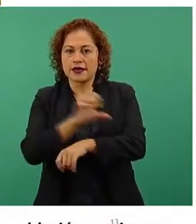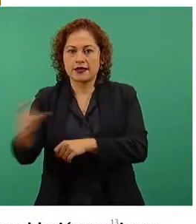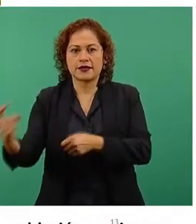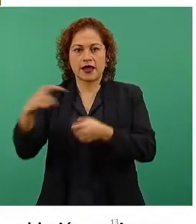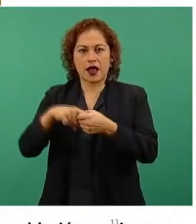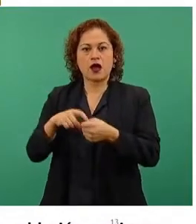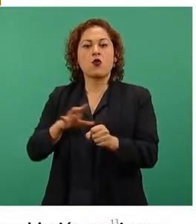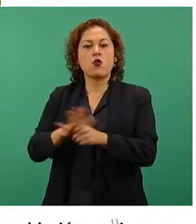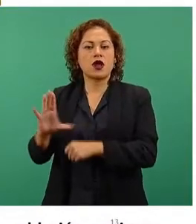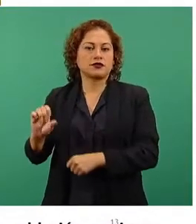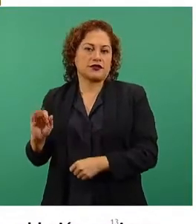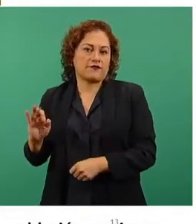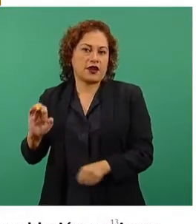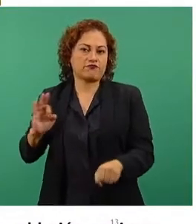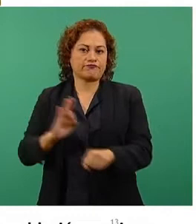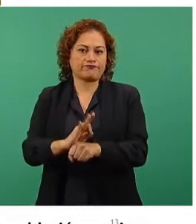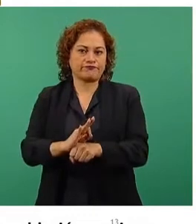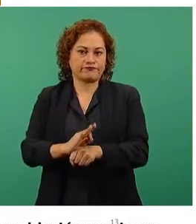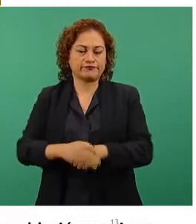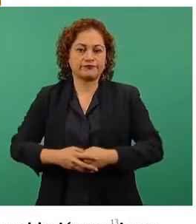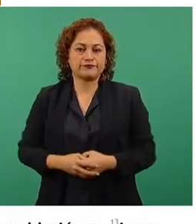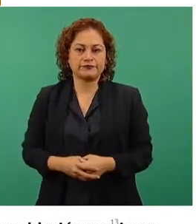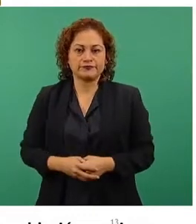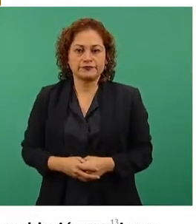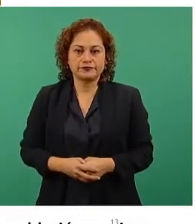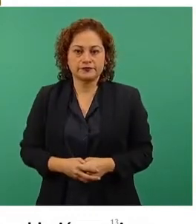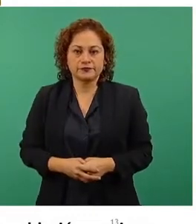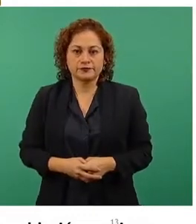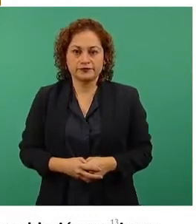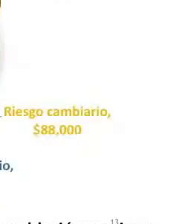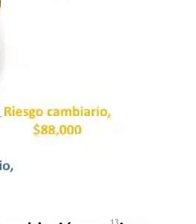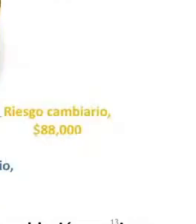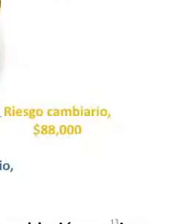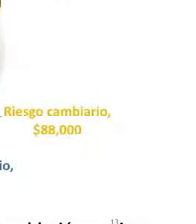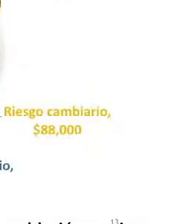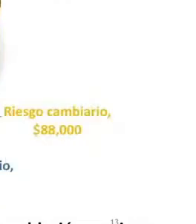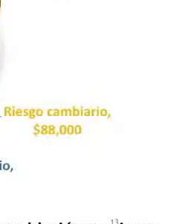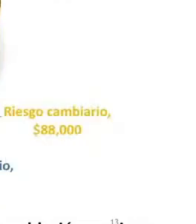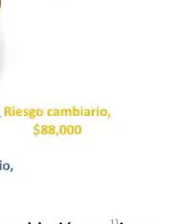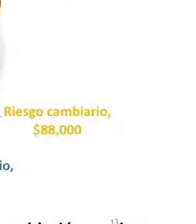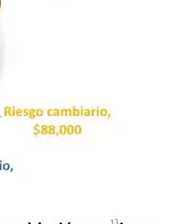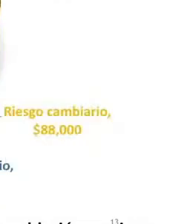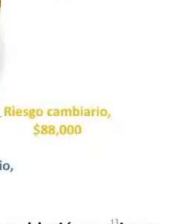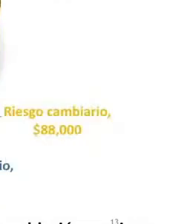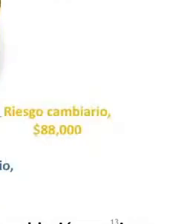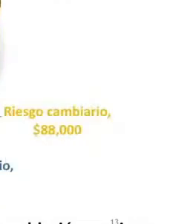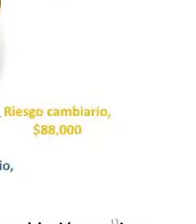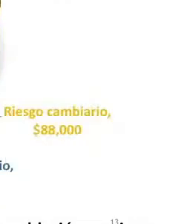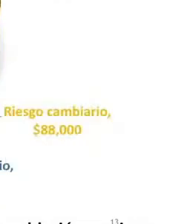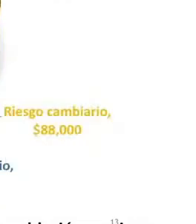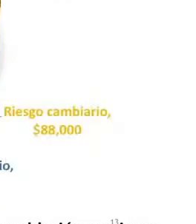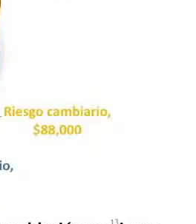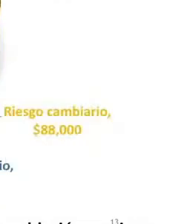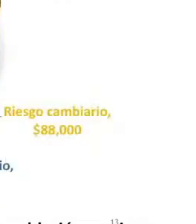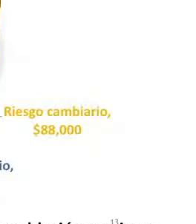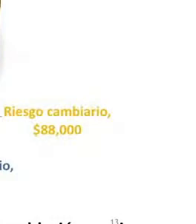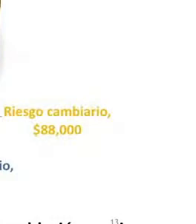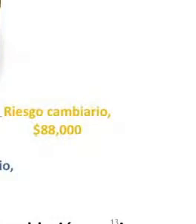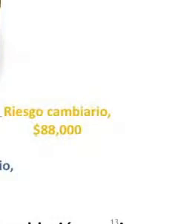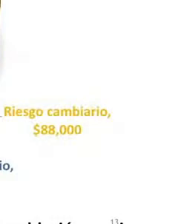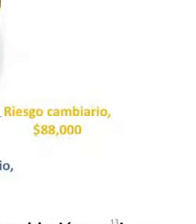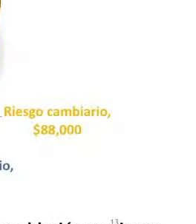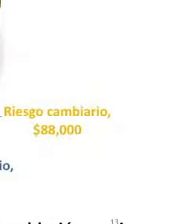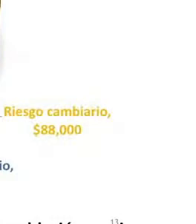CFE. Porque en los contratos de producción independiente hay tarifas que vienen creciendo. Esta que mostré